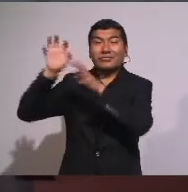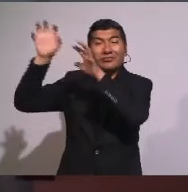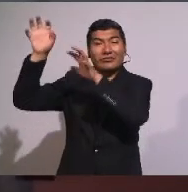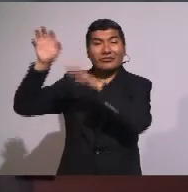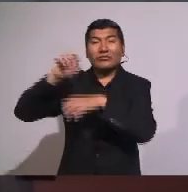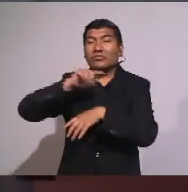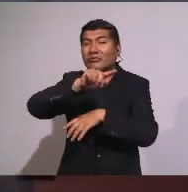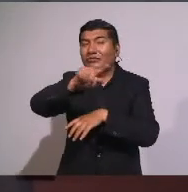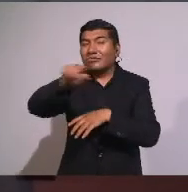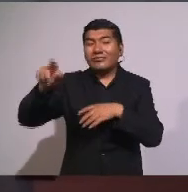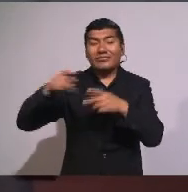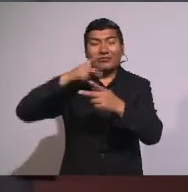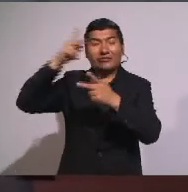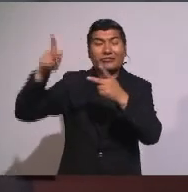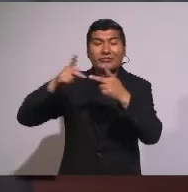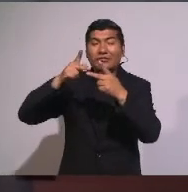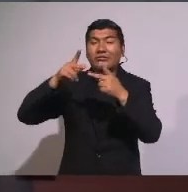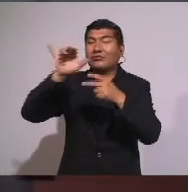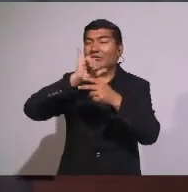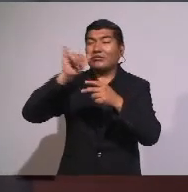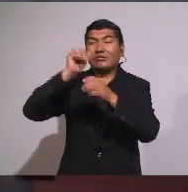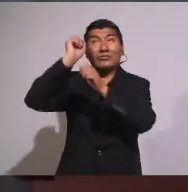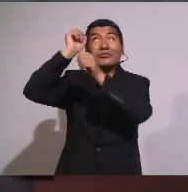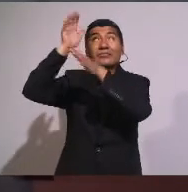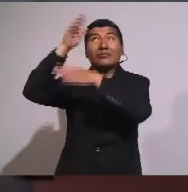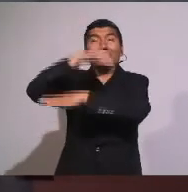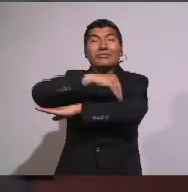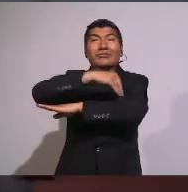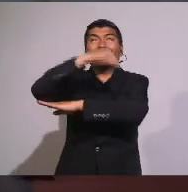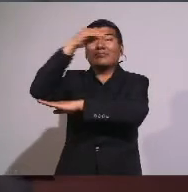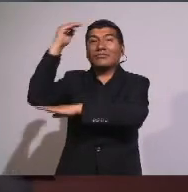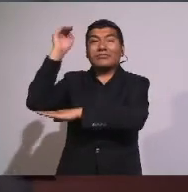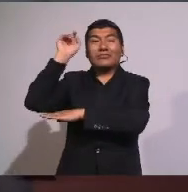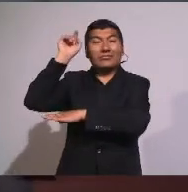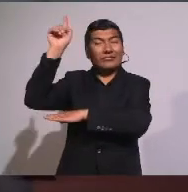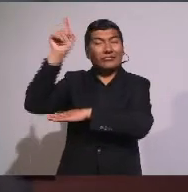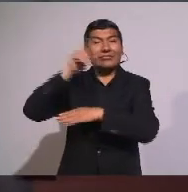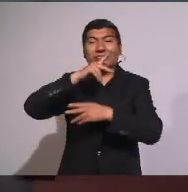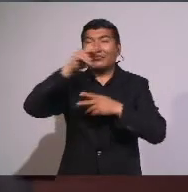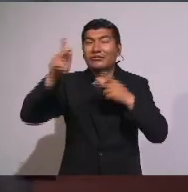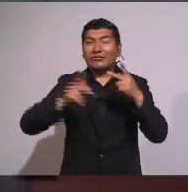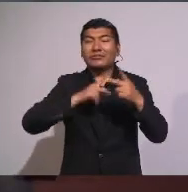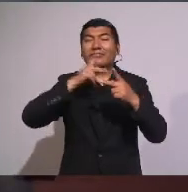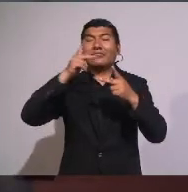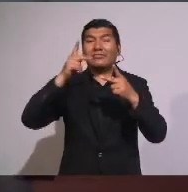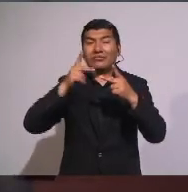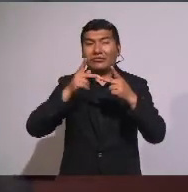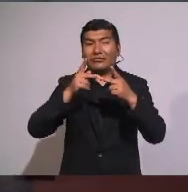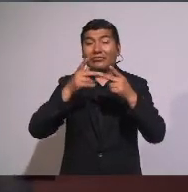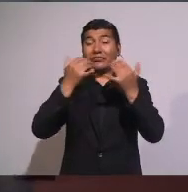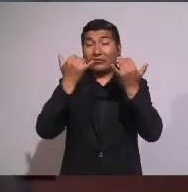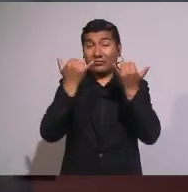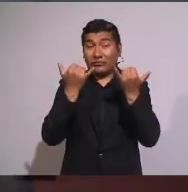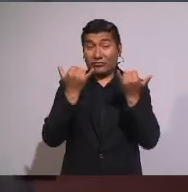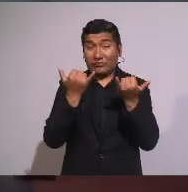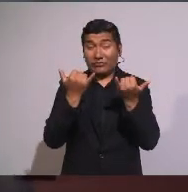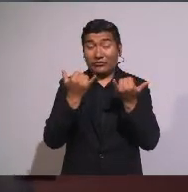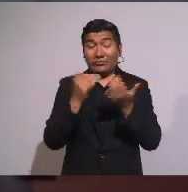Como su Padre Celestial Es perfecto Hoy en día